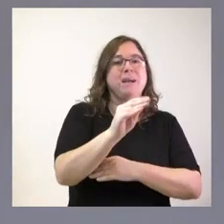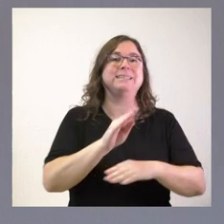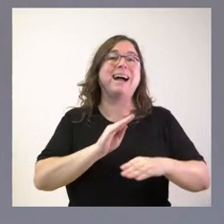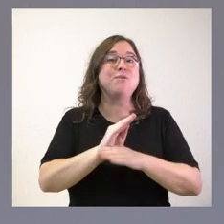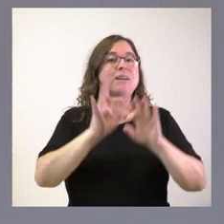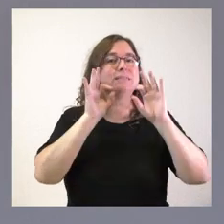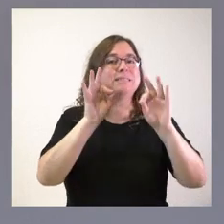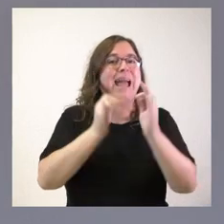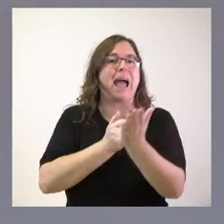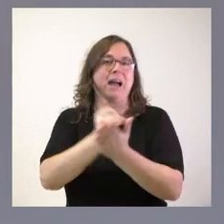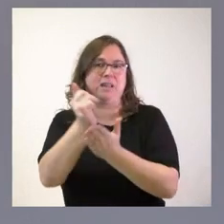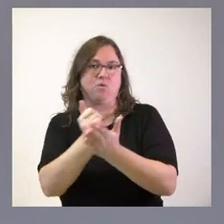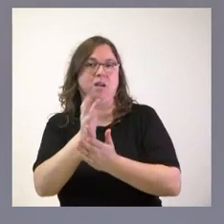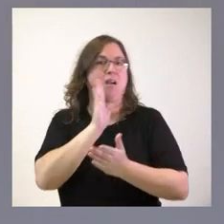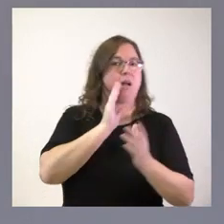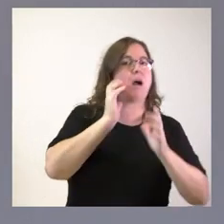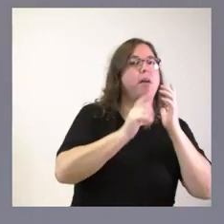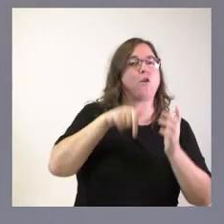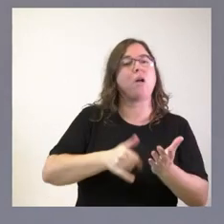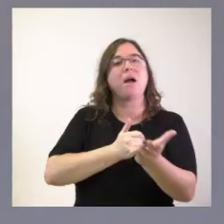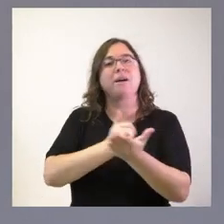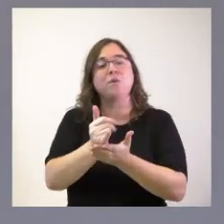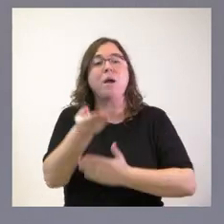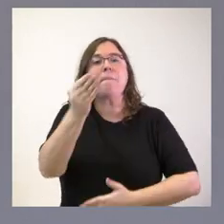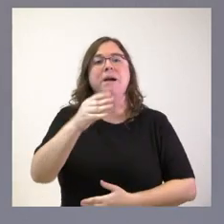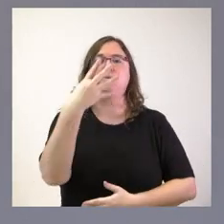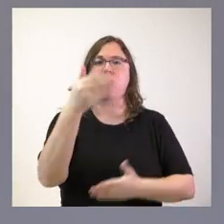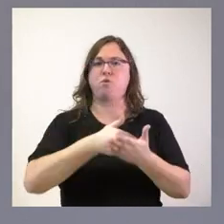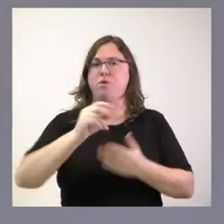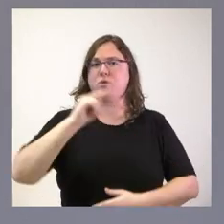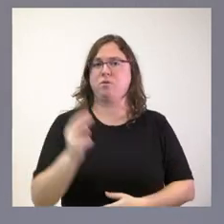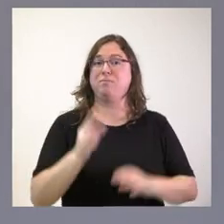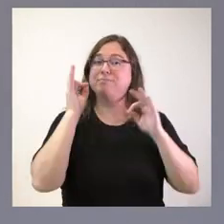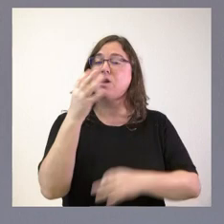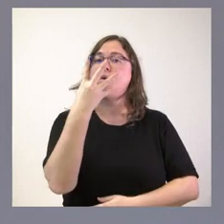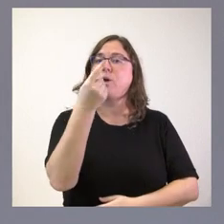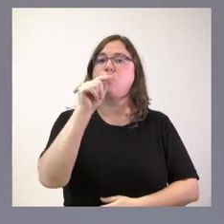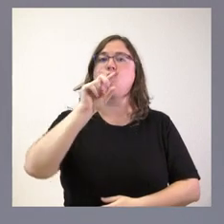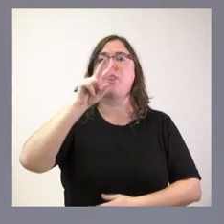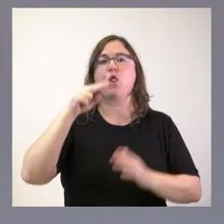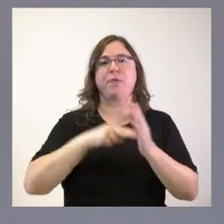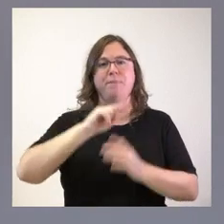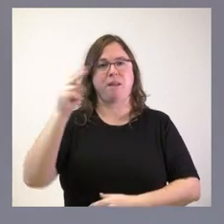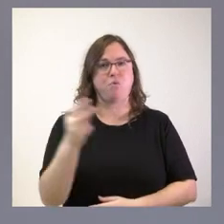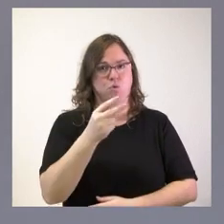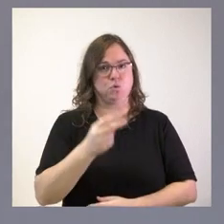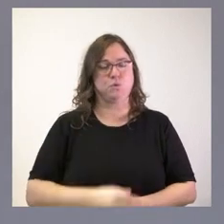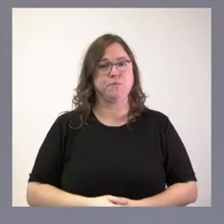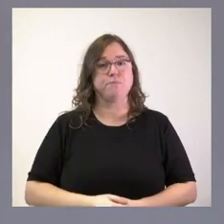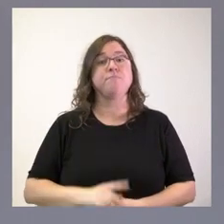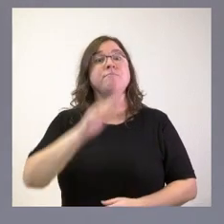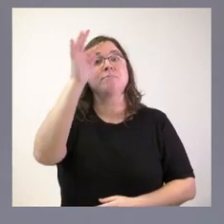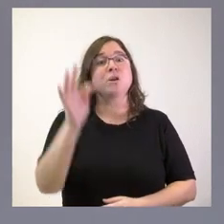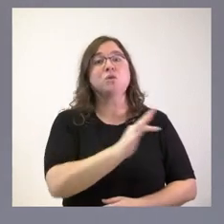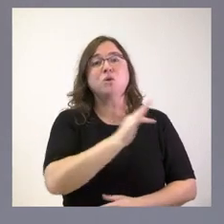agrícola, que son 4 millones de euros, en concreto 4 millones 12 mil euros. En concreto y en total